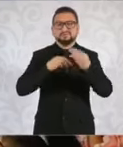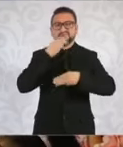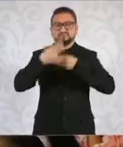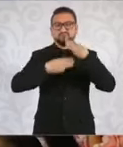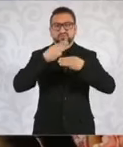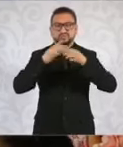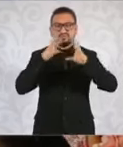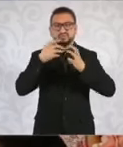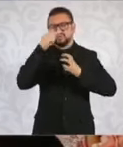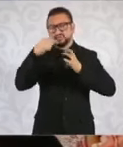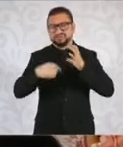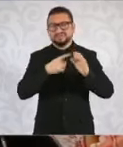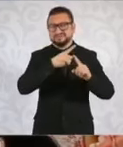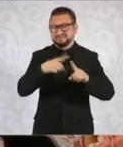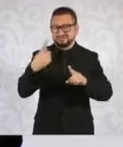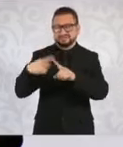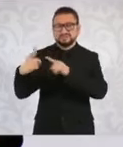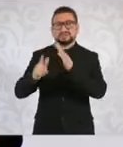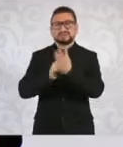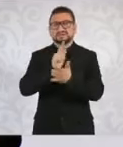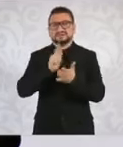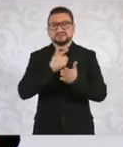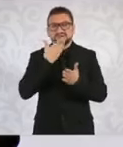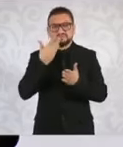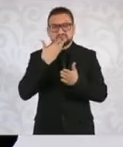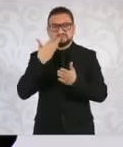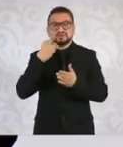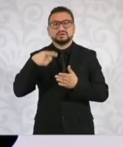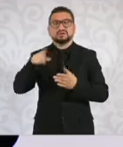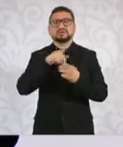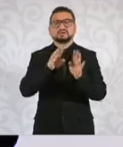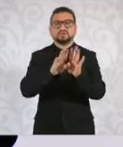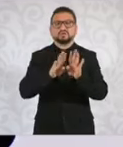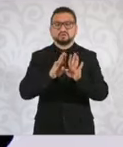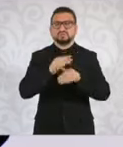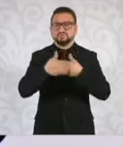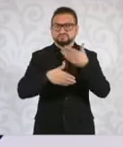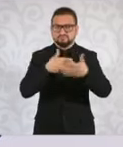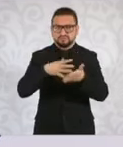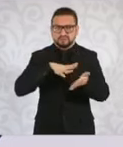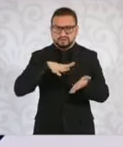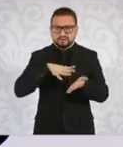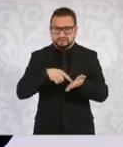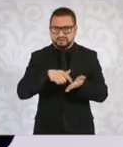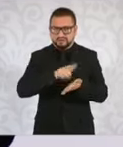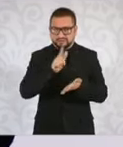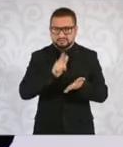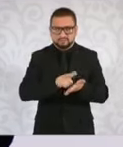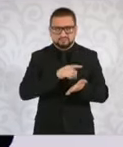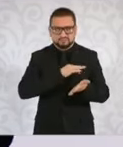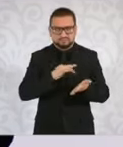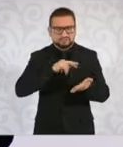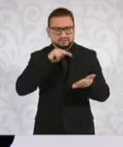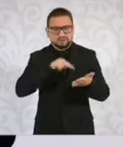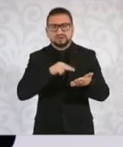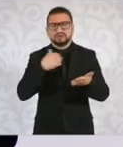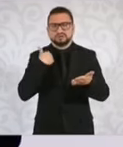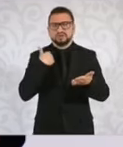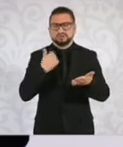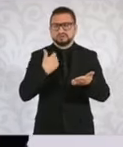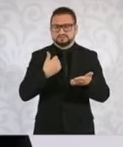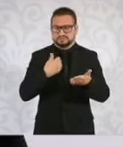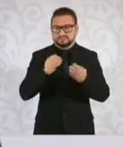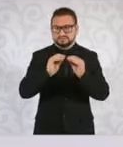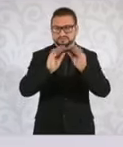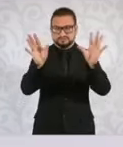muchas de las leyes y que tiene salida, una salida jurídica que permite tener